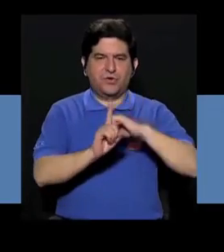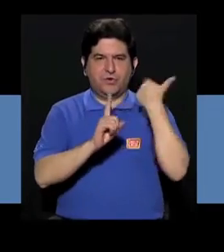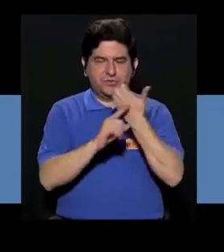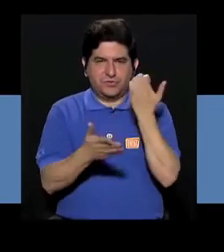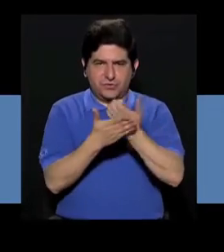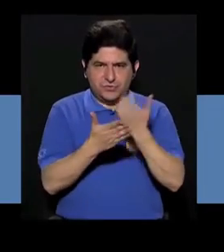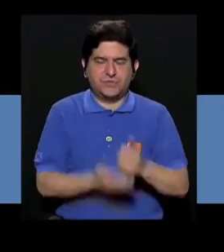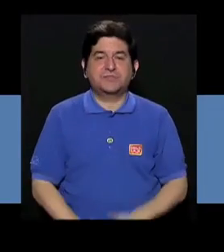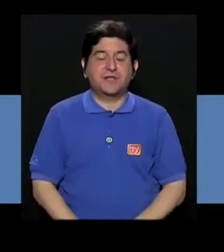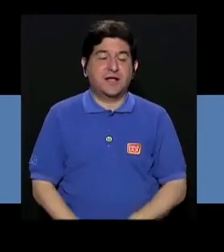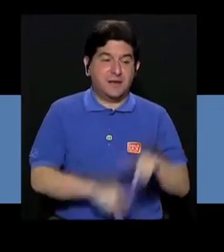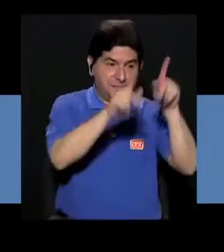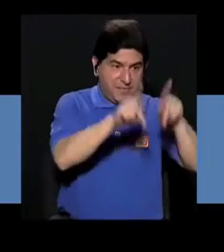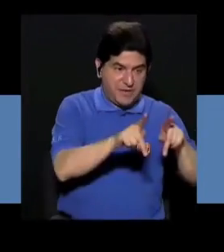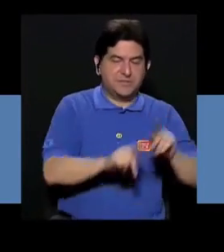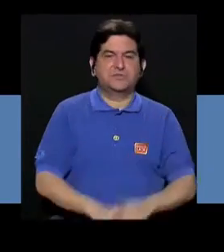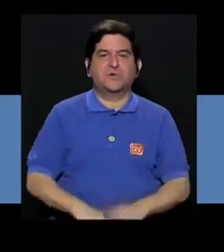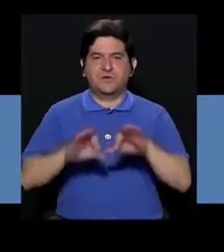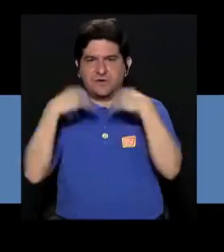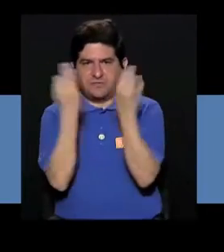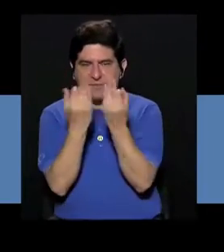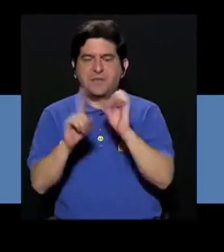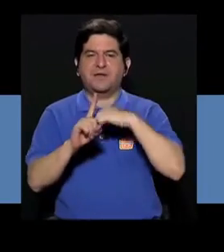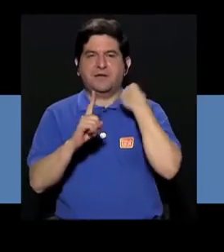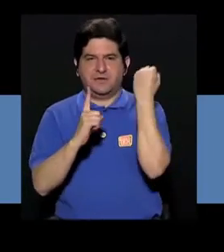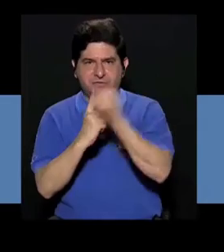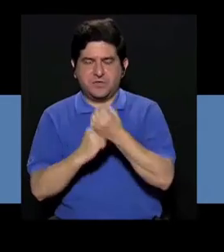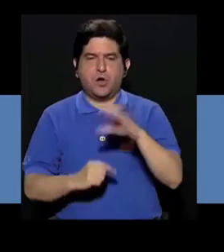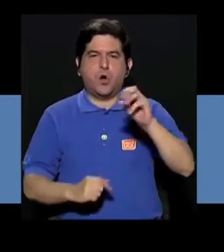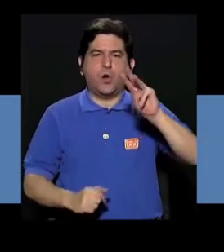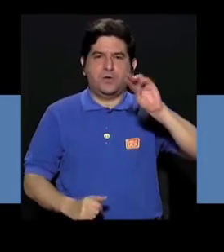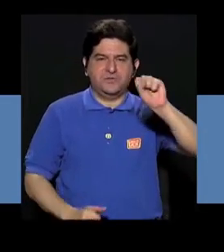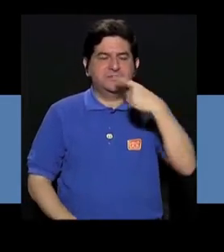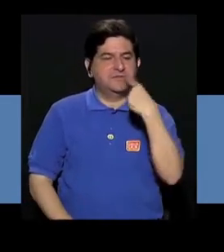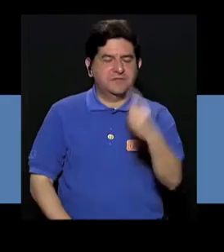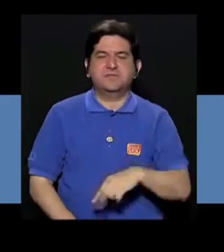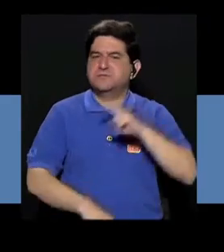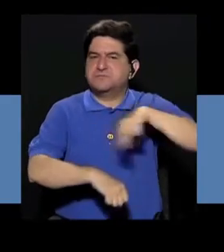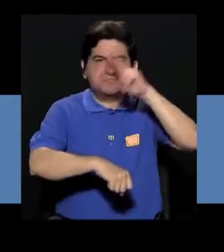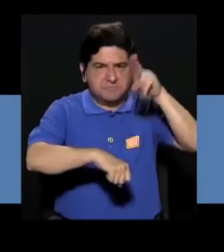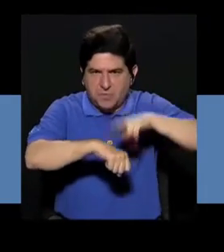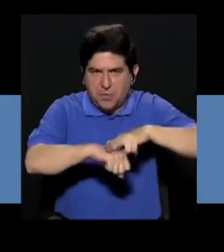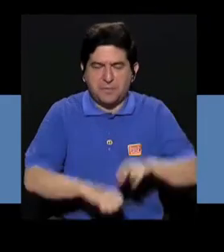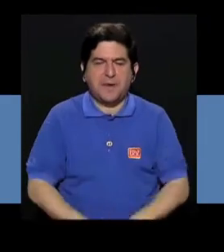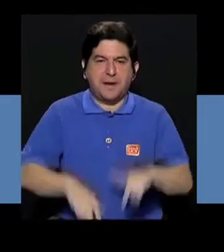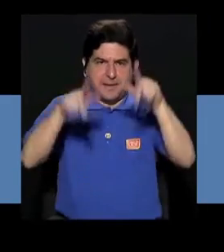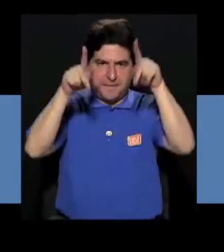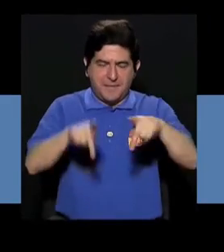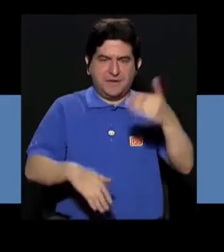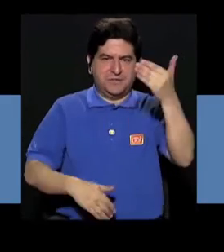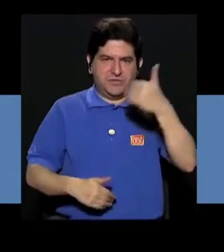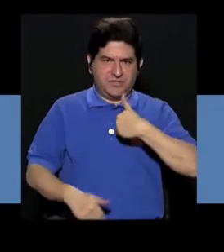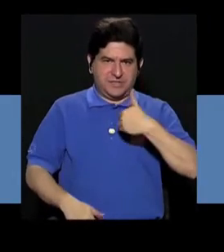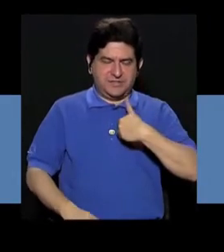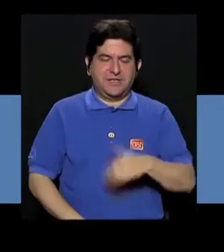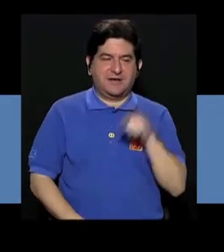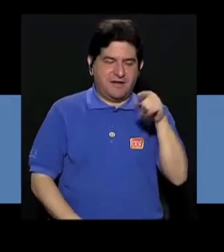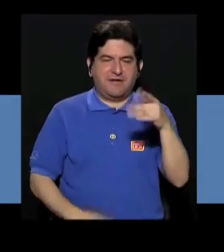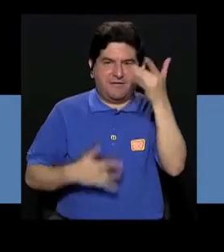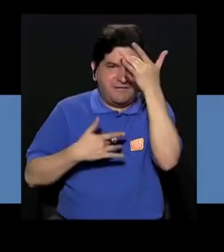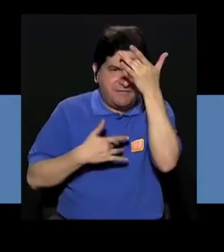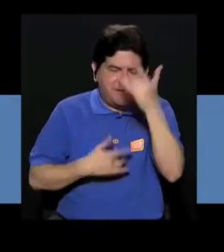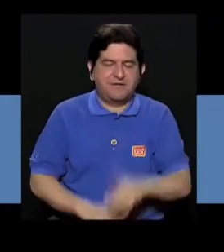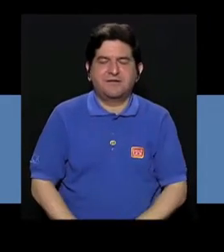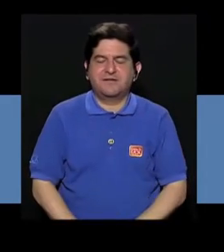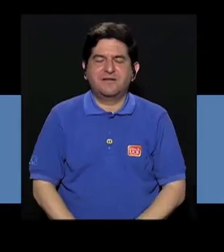cuidadores, las familias y la sociedad. La OMS también indica que con frecuencia a las personas que padecen